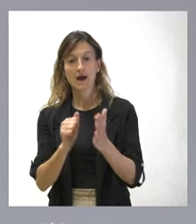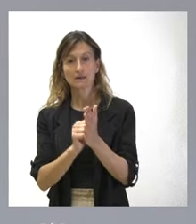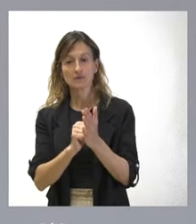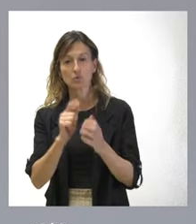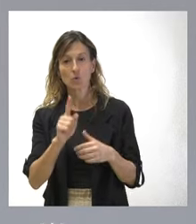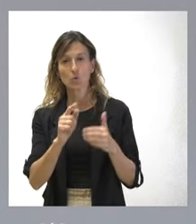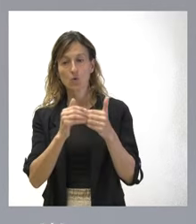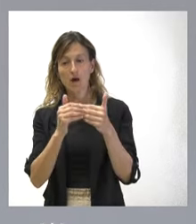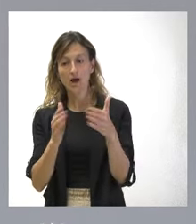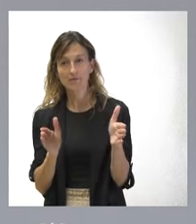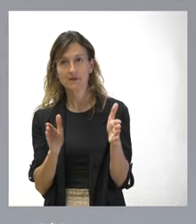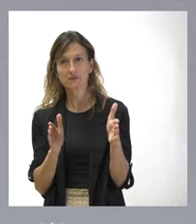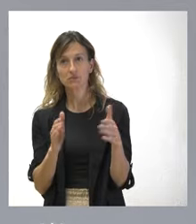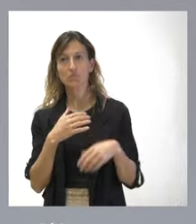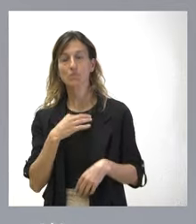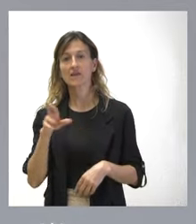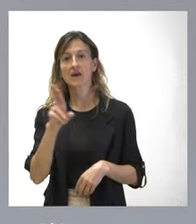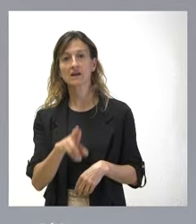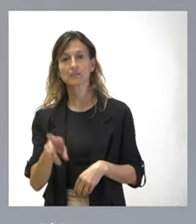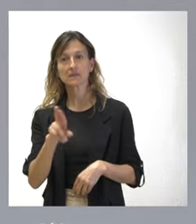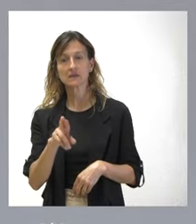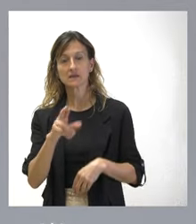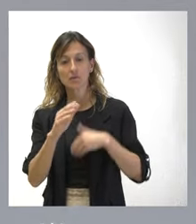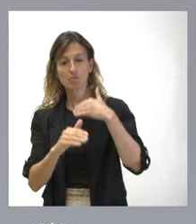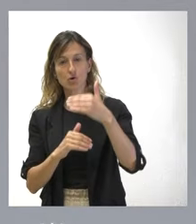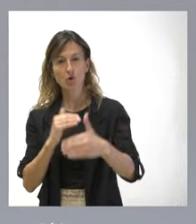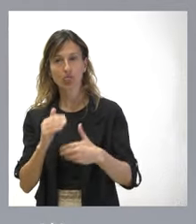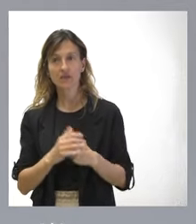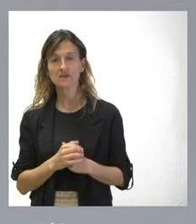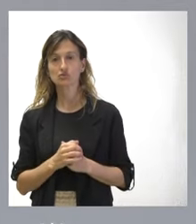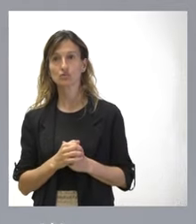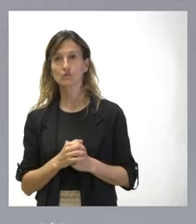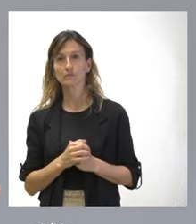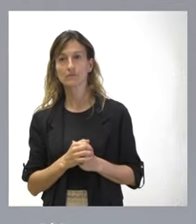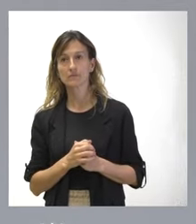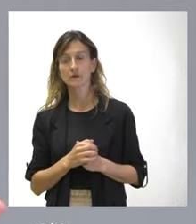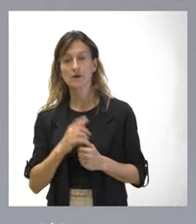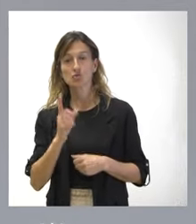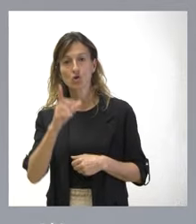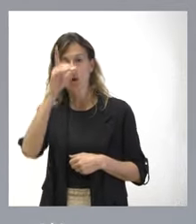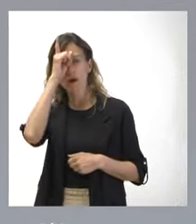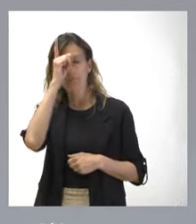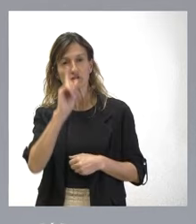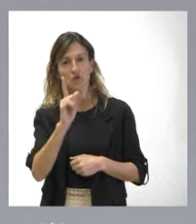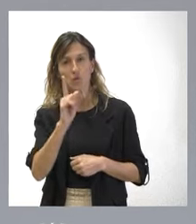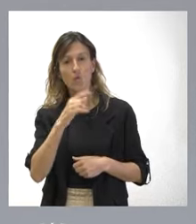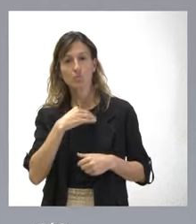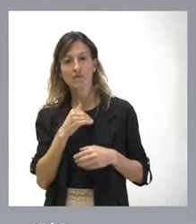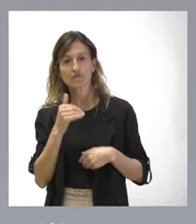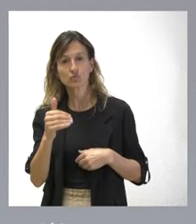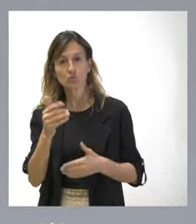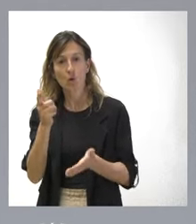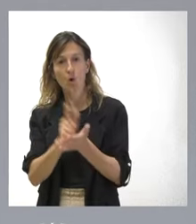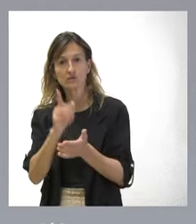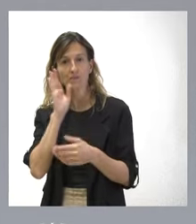que se repita y se reitere un proceso de ese tipo, ya no solo que no se hayan arrepentido, sino que vuelvan a cometerlo